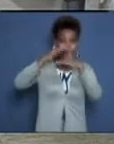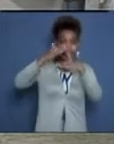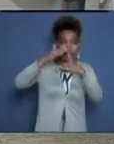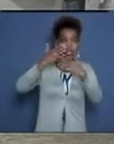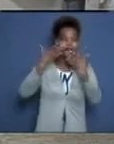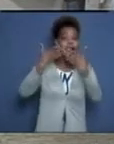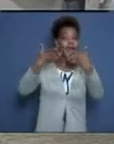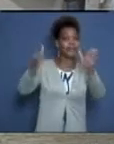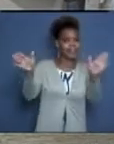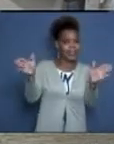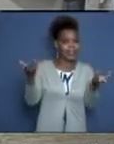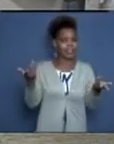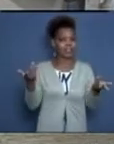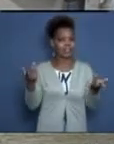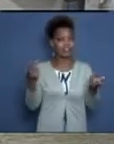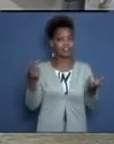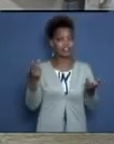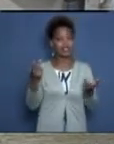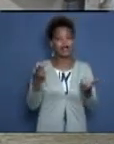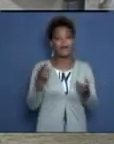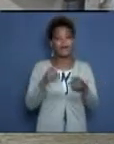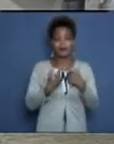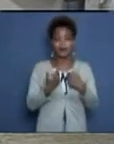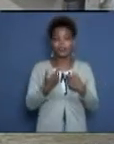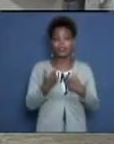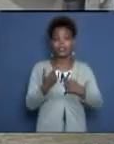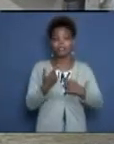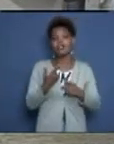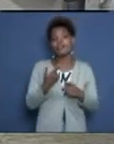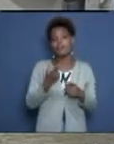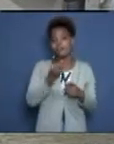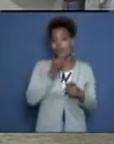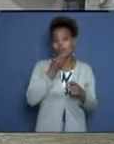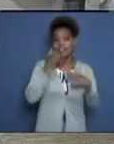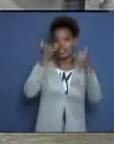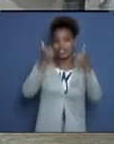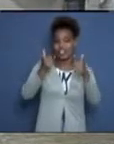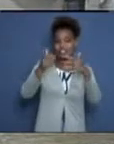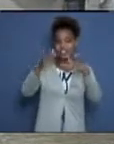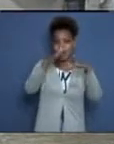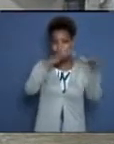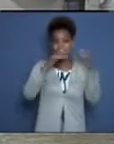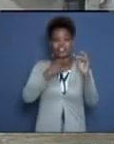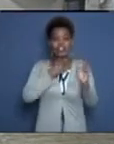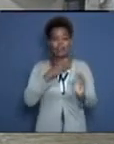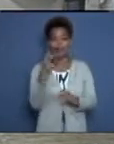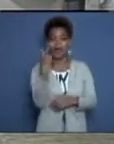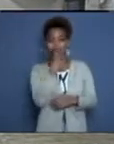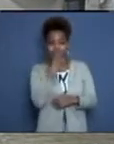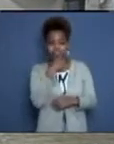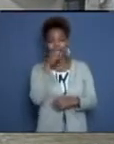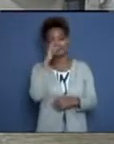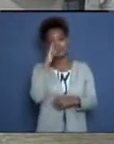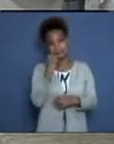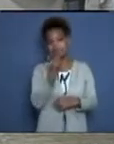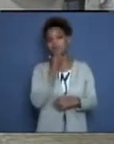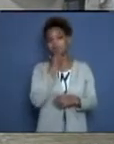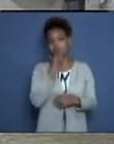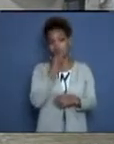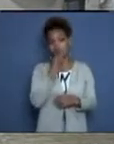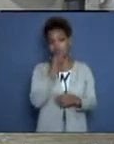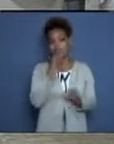que alguien se pueda contagiar porque en el ambiente no debe haber partículas. Ahora, si estamos en un ambiente de aire acondicionado, sí puede haber una